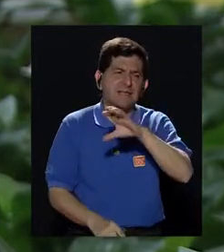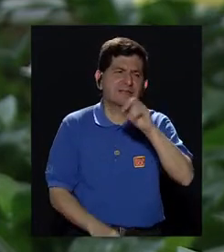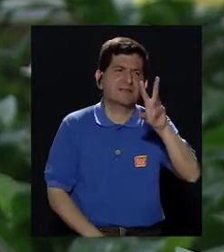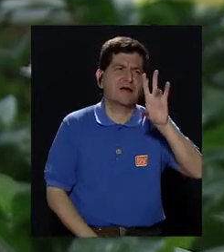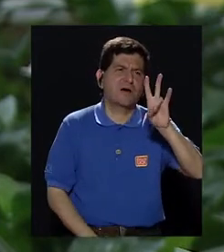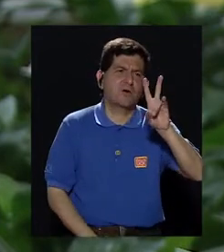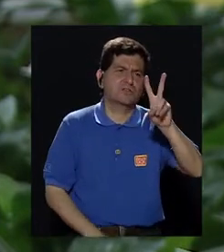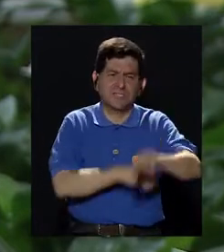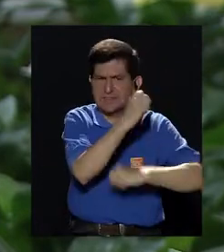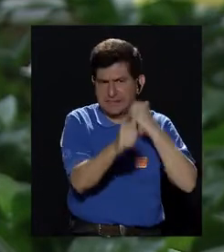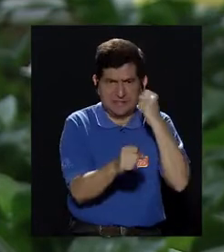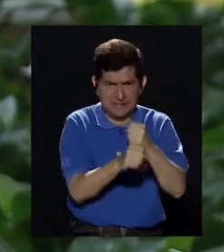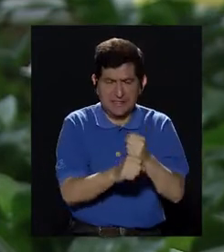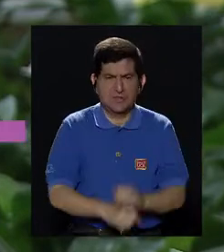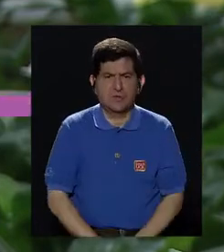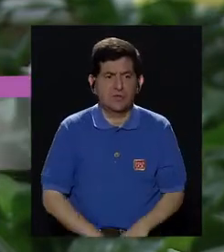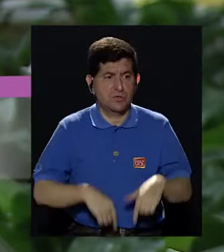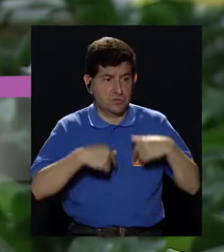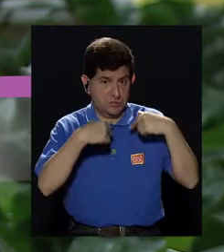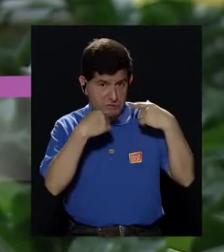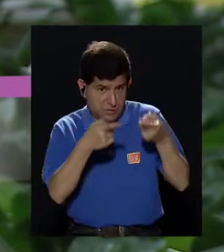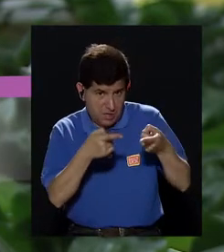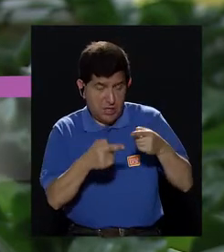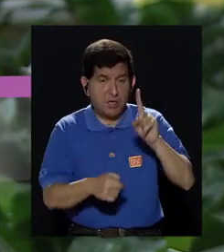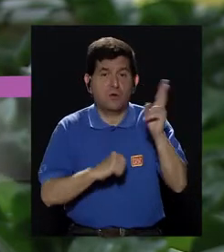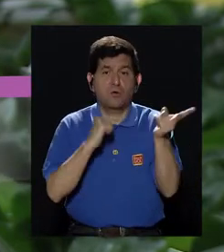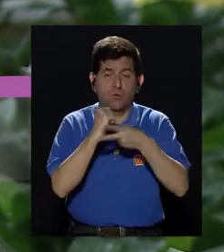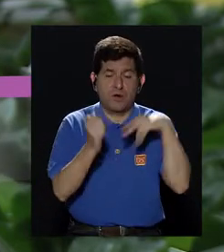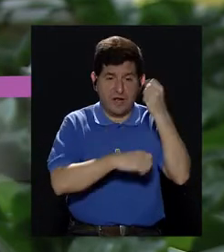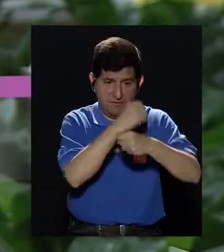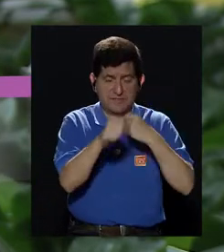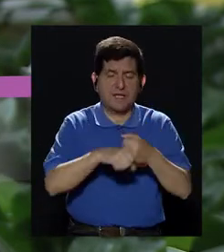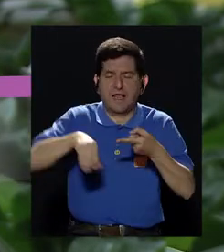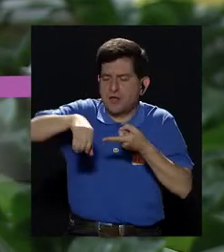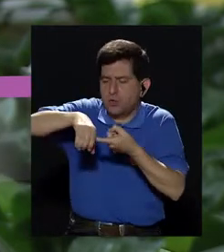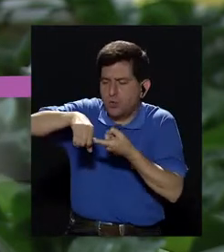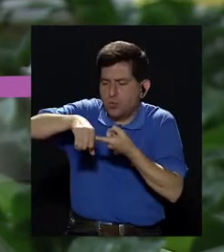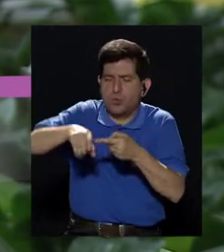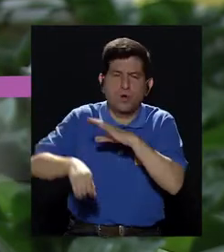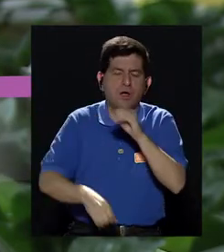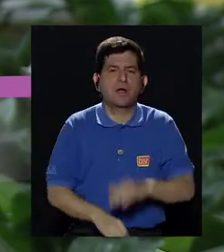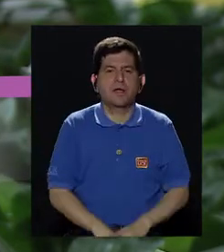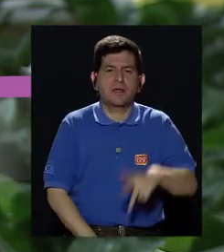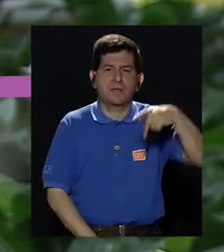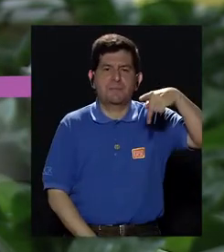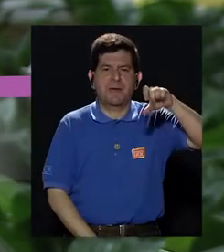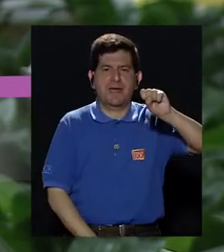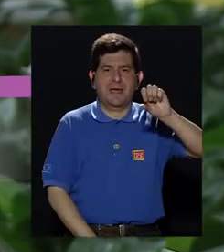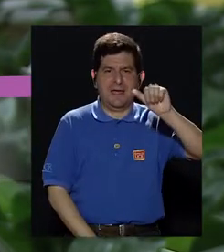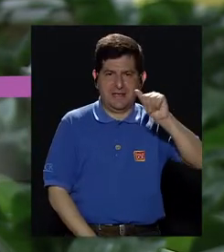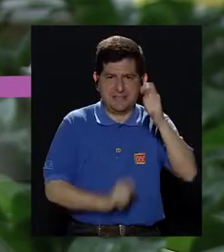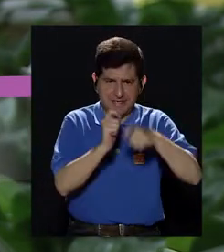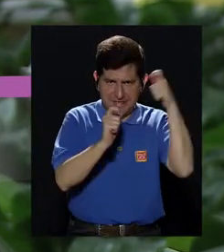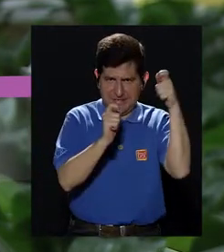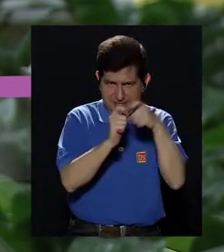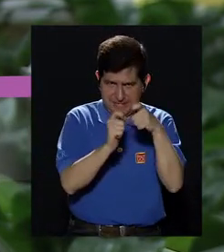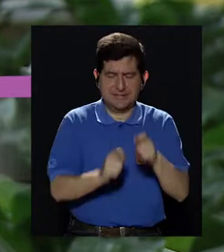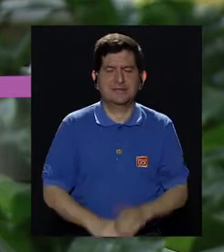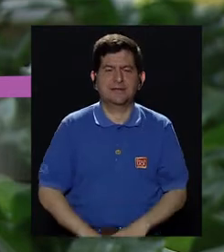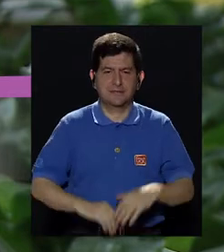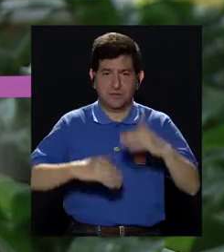72, por ahí años, hacerse una vez al año, el tacto rectal y el antígeno prostático específico. Ahora,